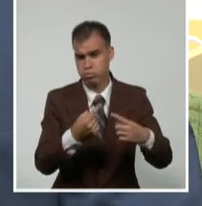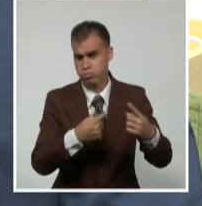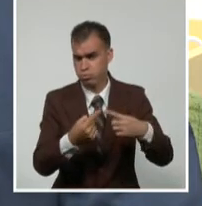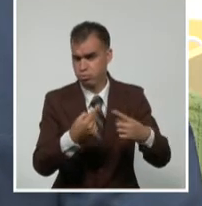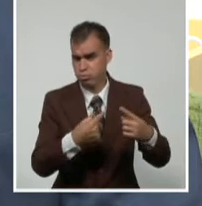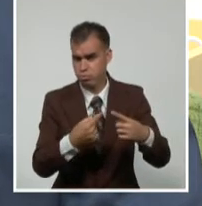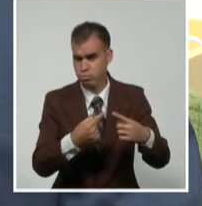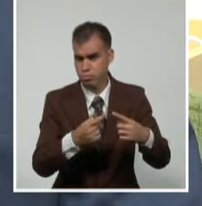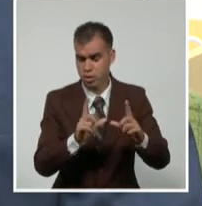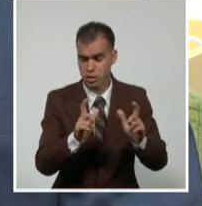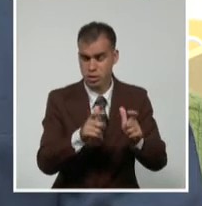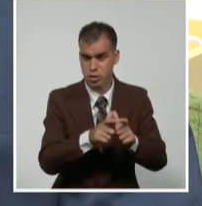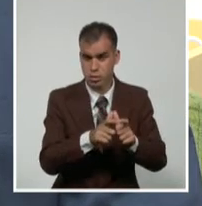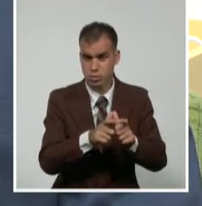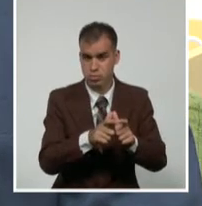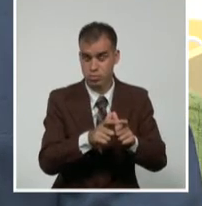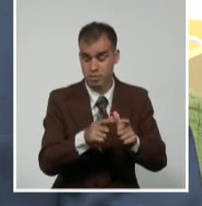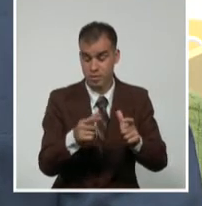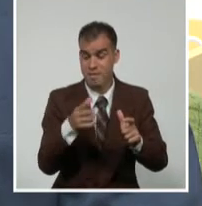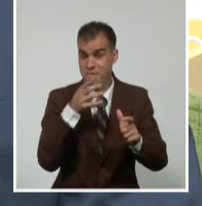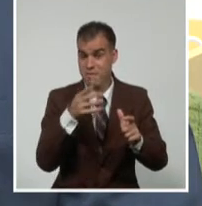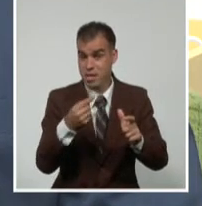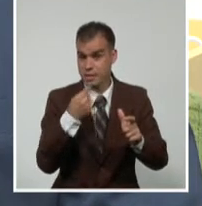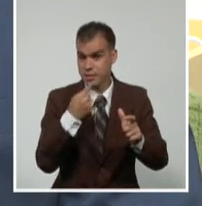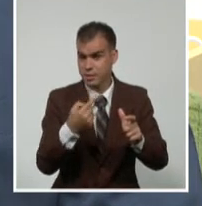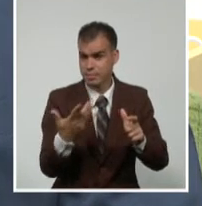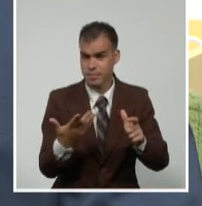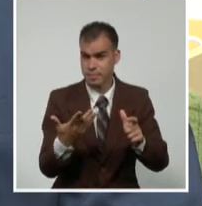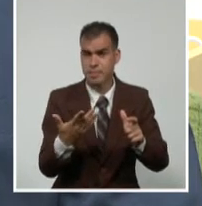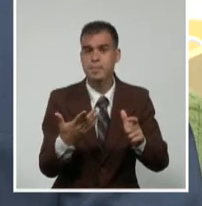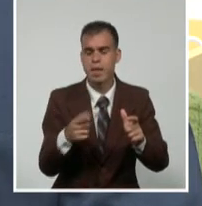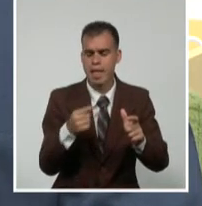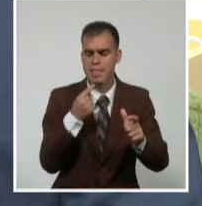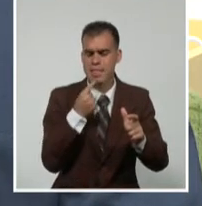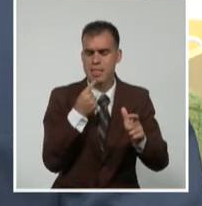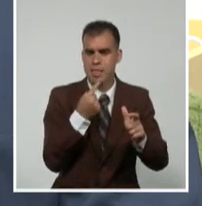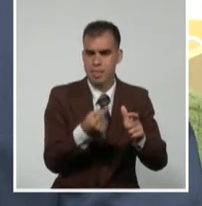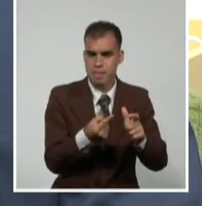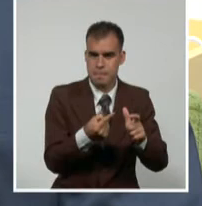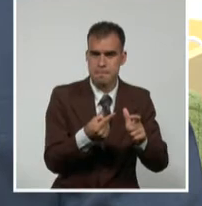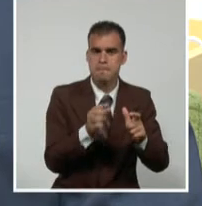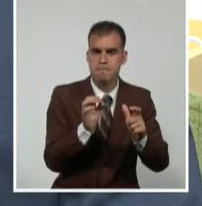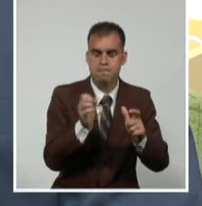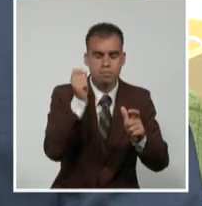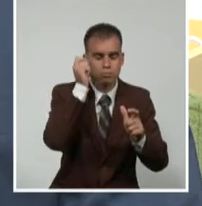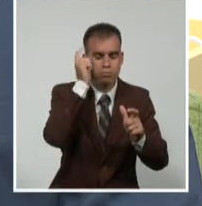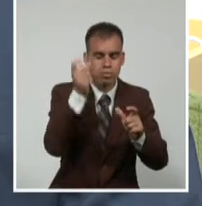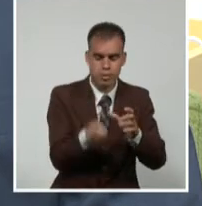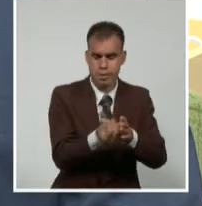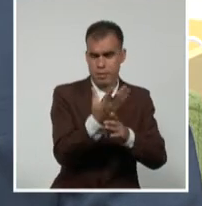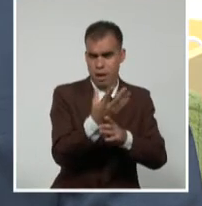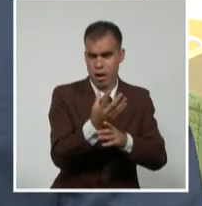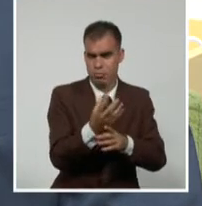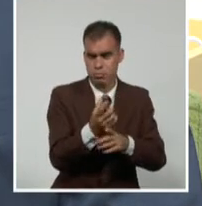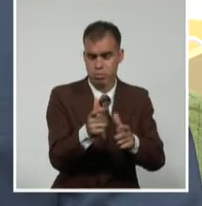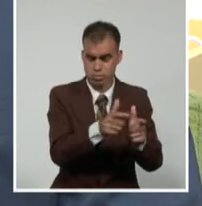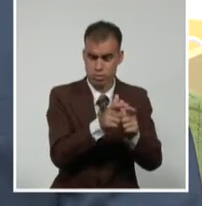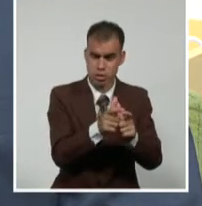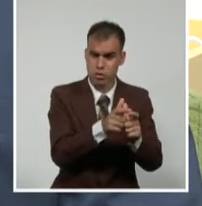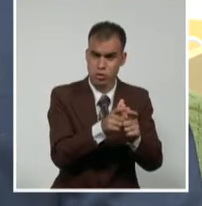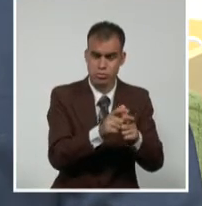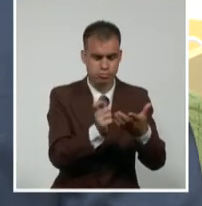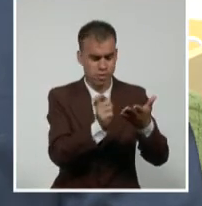En el propio discurso de Fidel de Palabras de los Intelectuales, la anuncia, la idea de crear una organización de escritores,